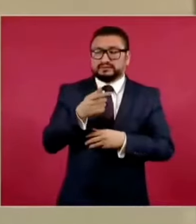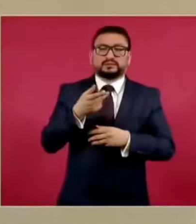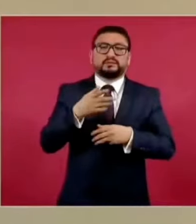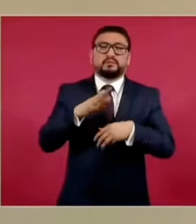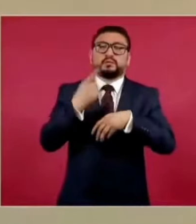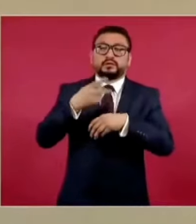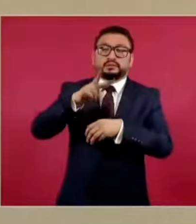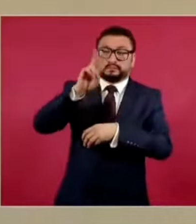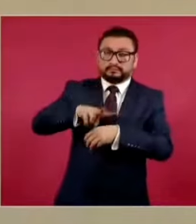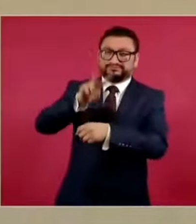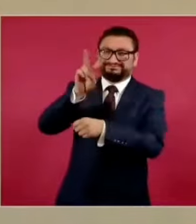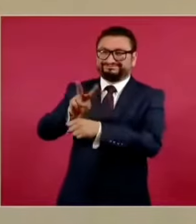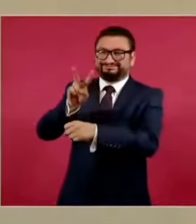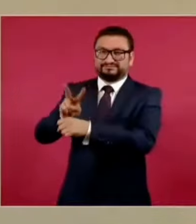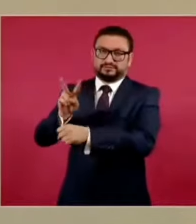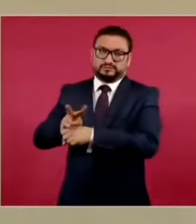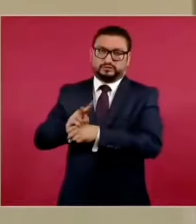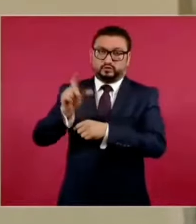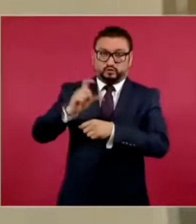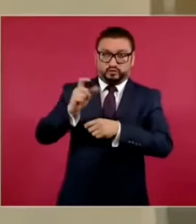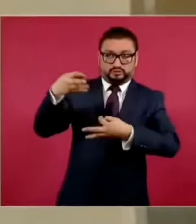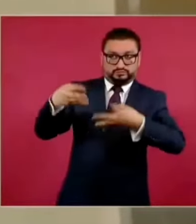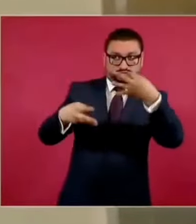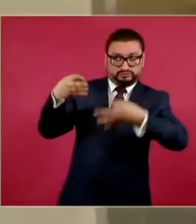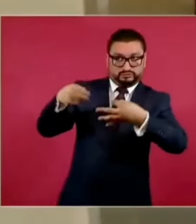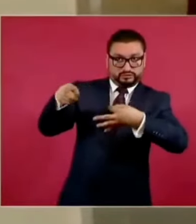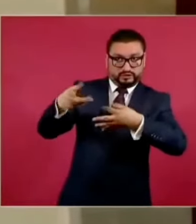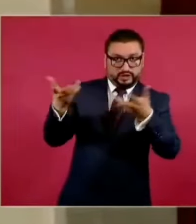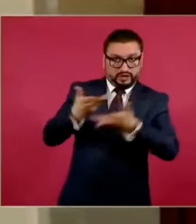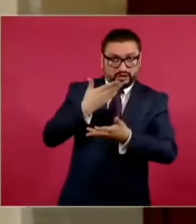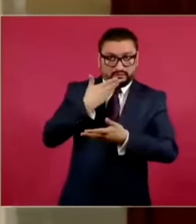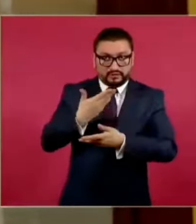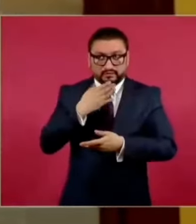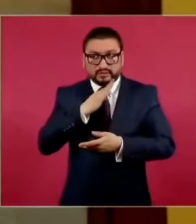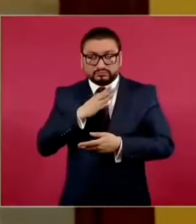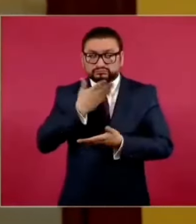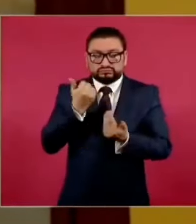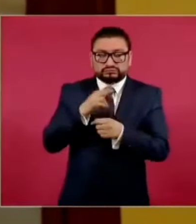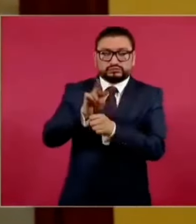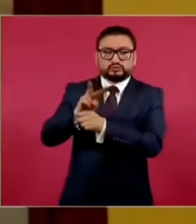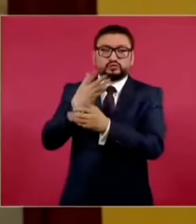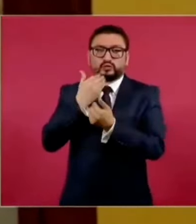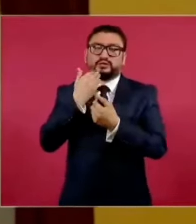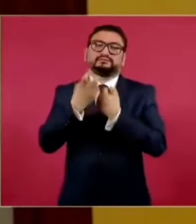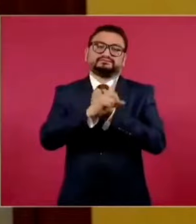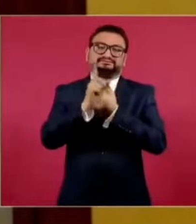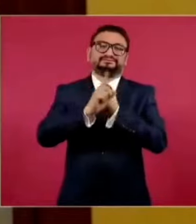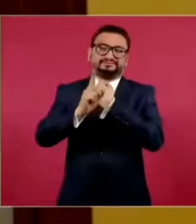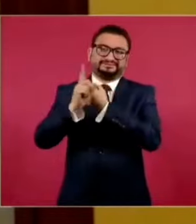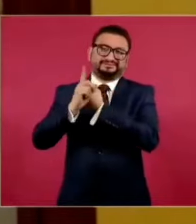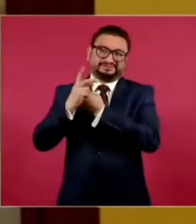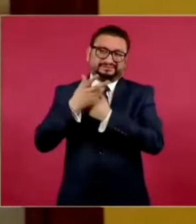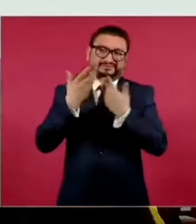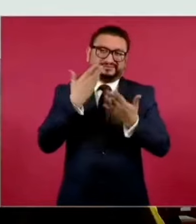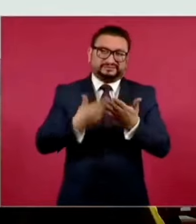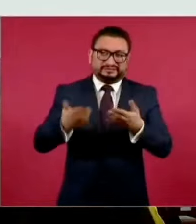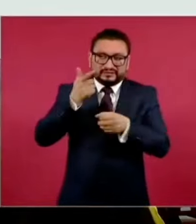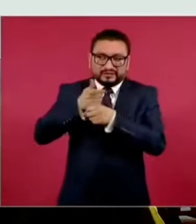vigilar una actuación correcta por parte de los juzgadores y por eso hemos visto tantas cosas en estos